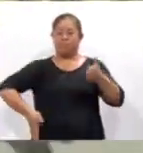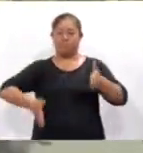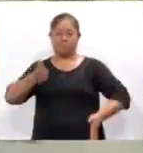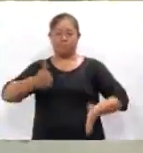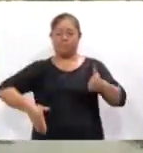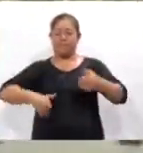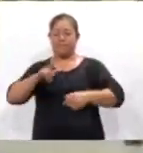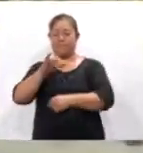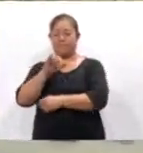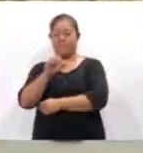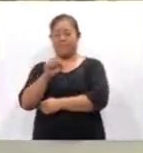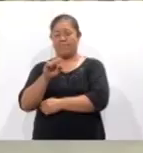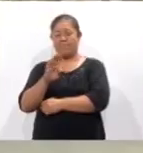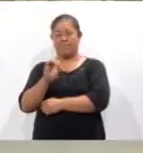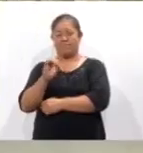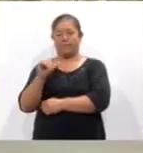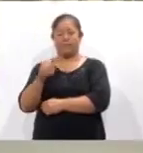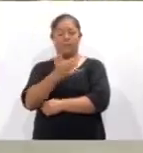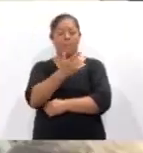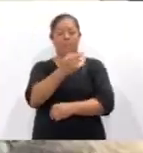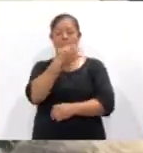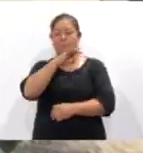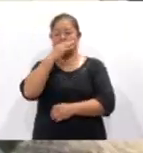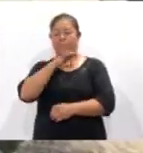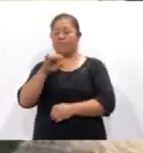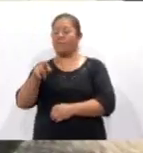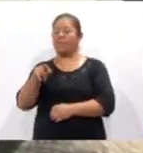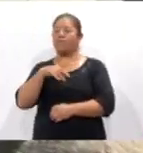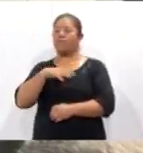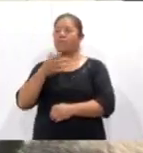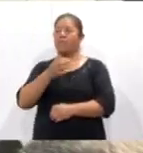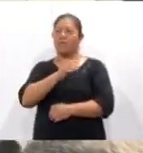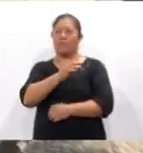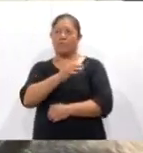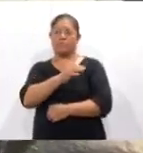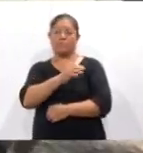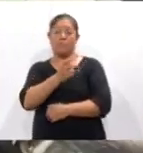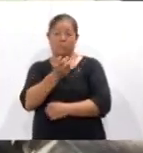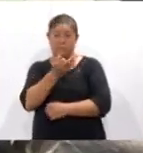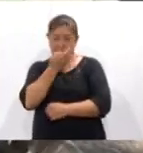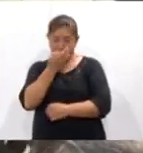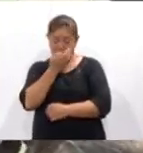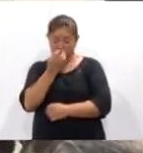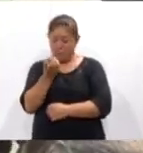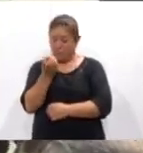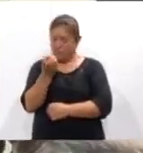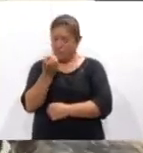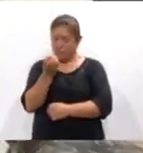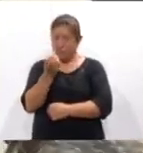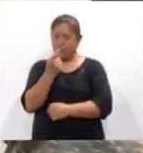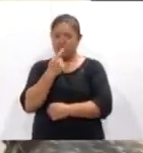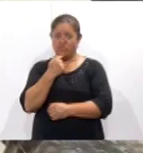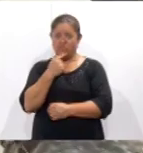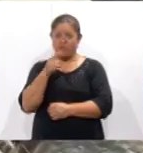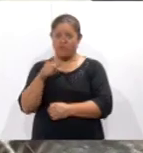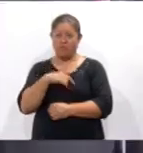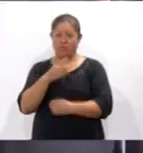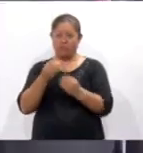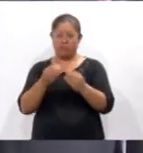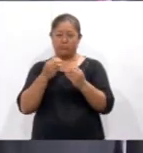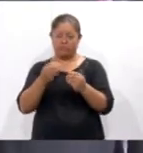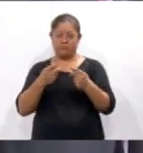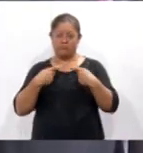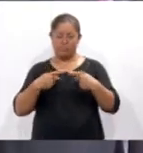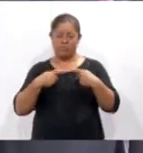aniversario de la Revolución de los Claveles. Fue el punto culminante el jueves de cientos de iniciativas institucionales y